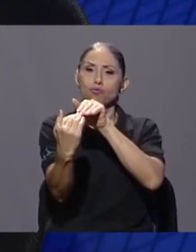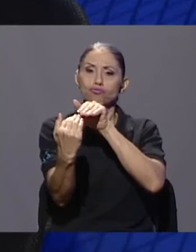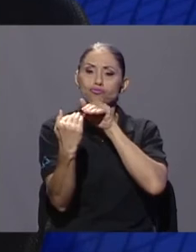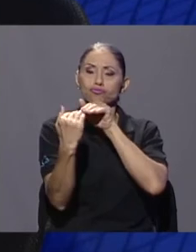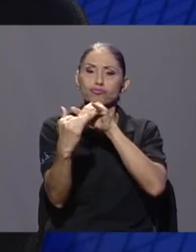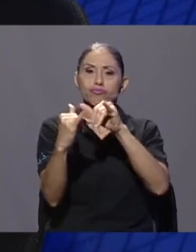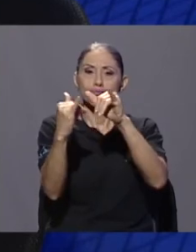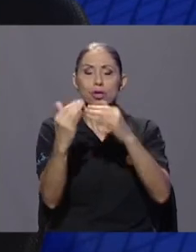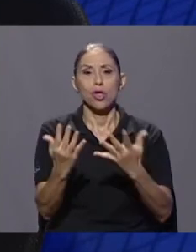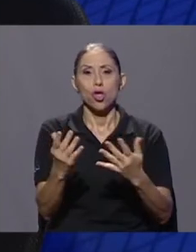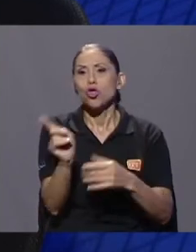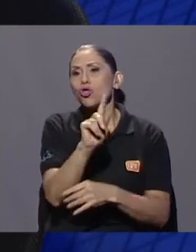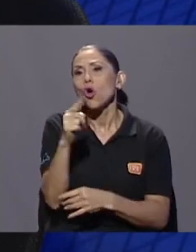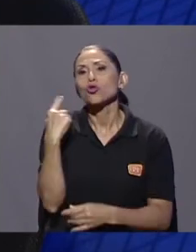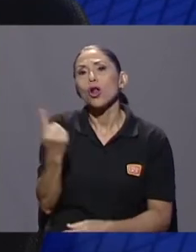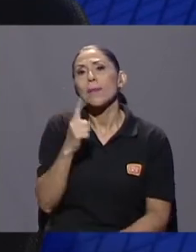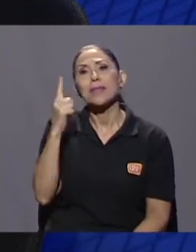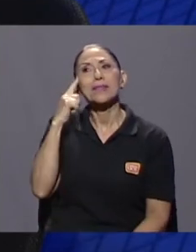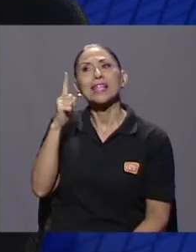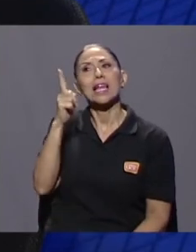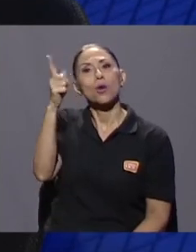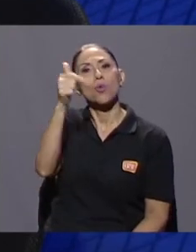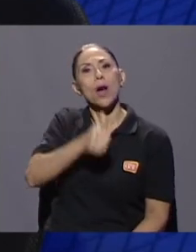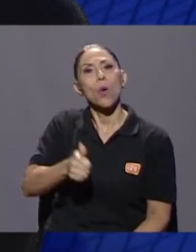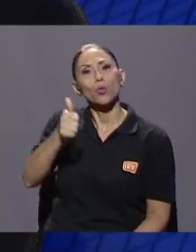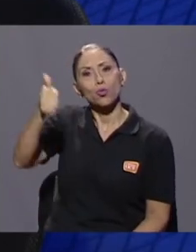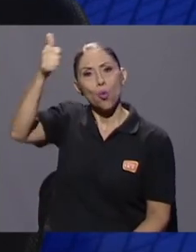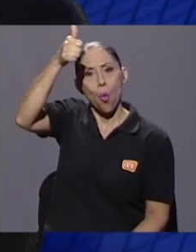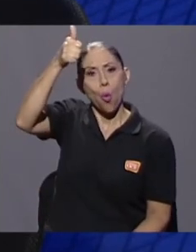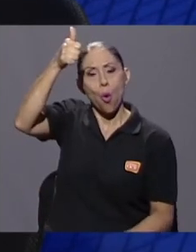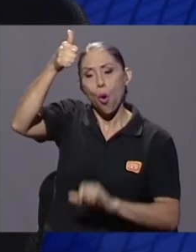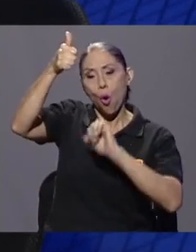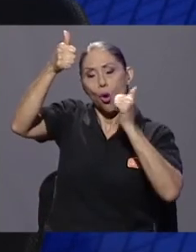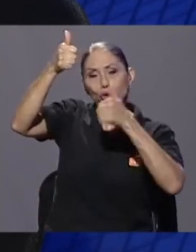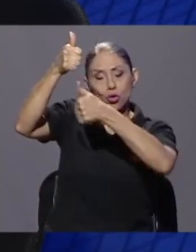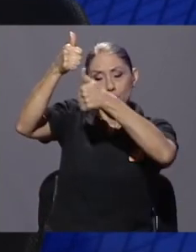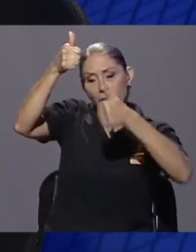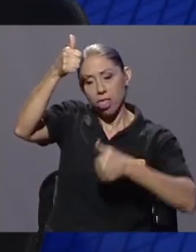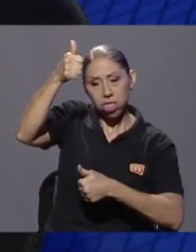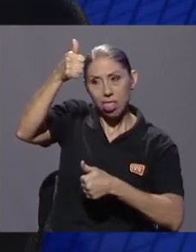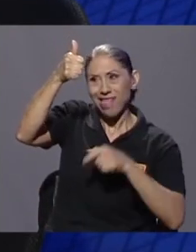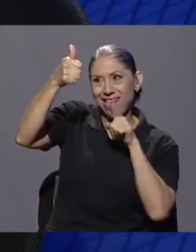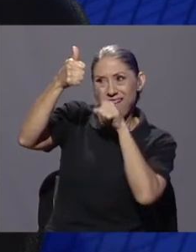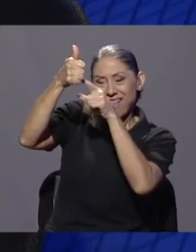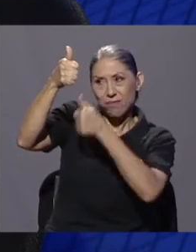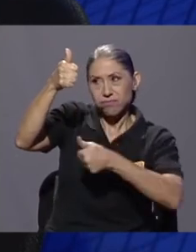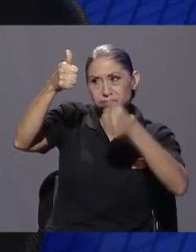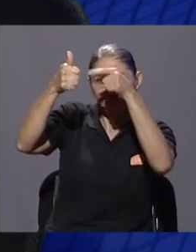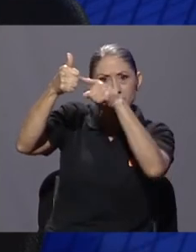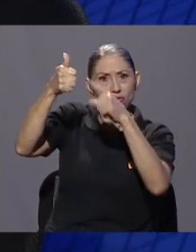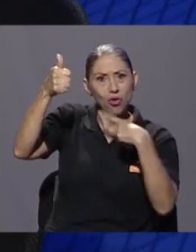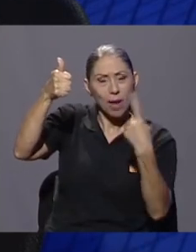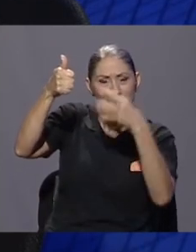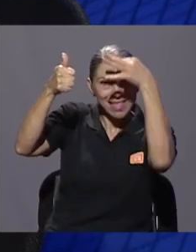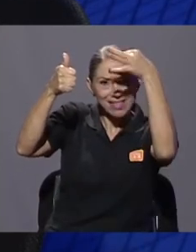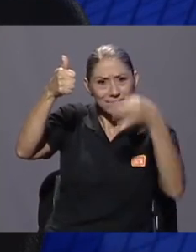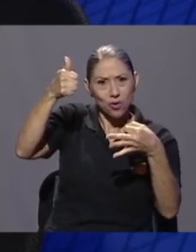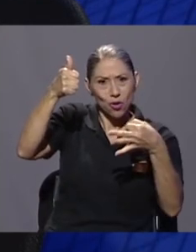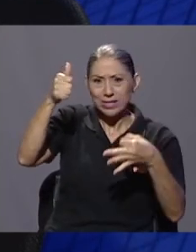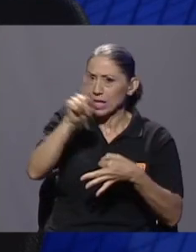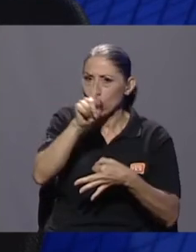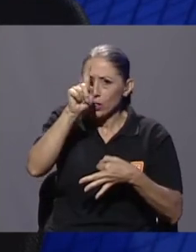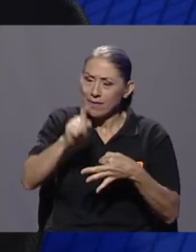recaiga en un jerarca, en un único jerarca, decisiones que tienen que ver con la transformación